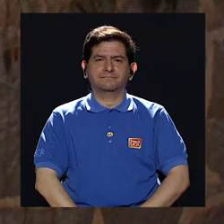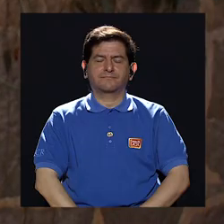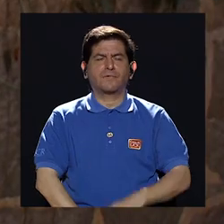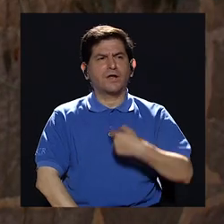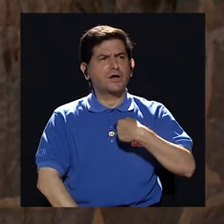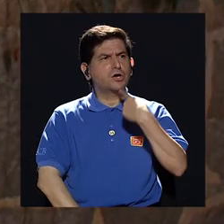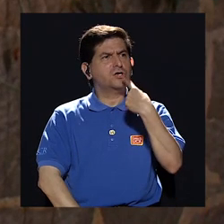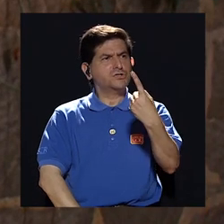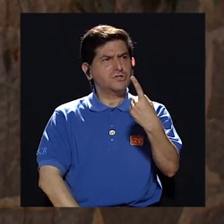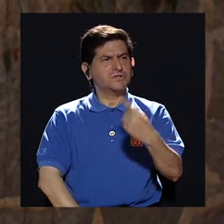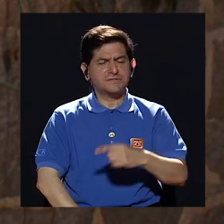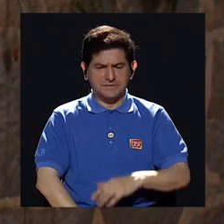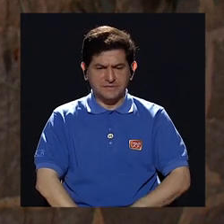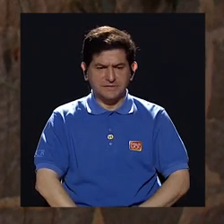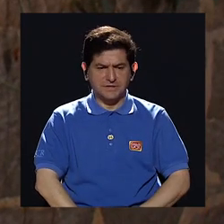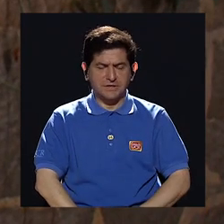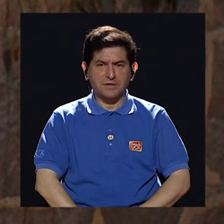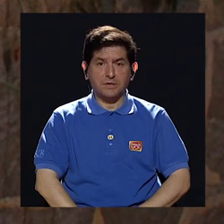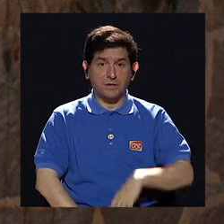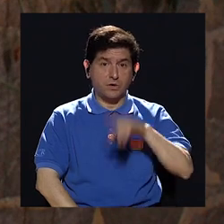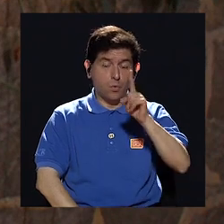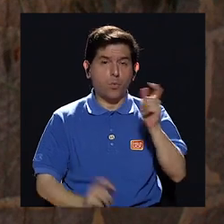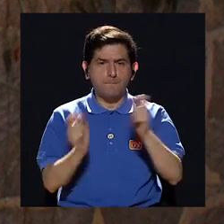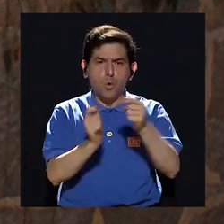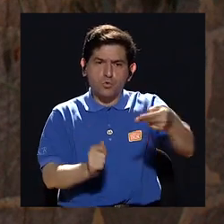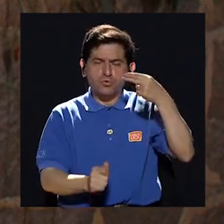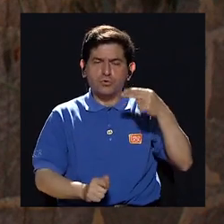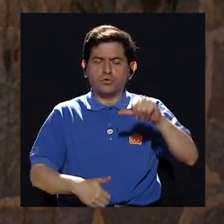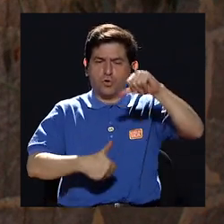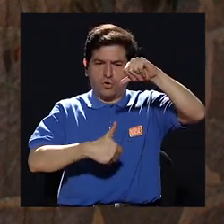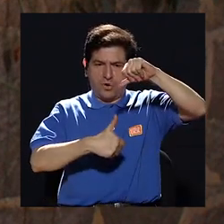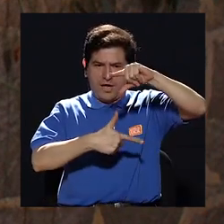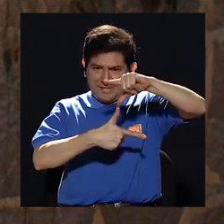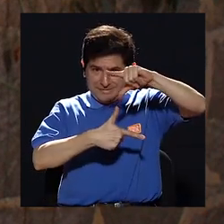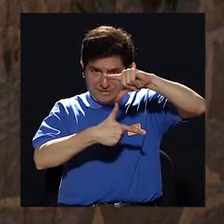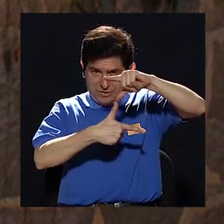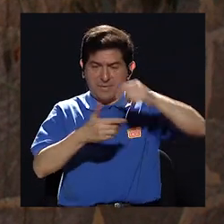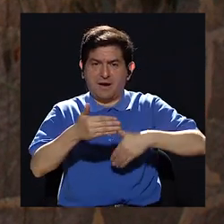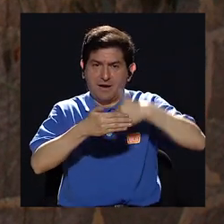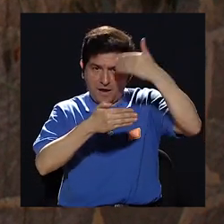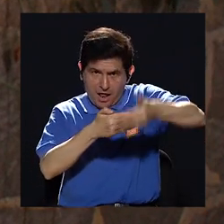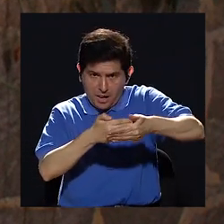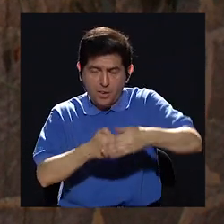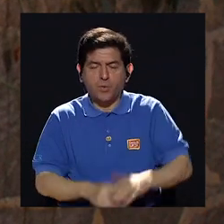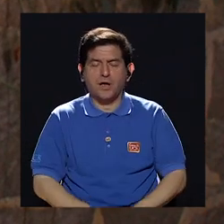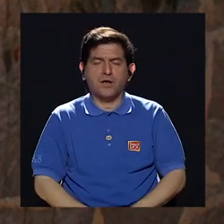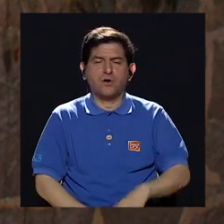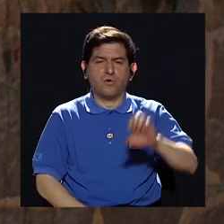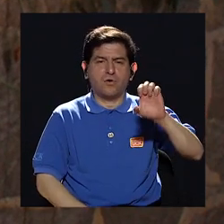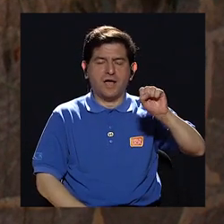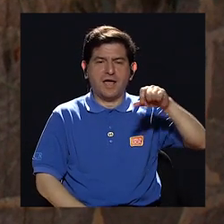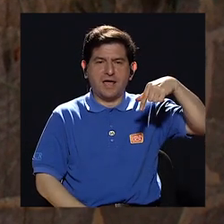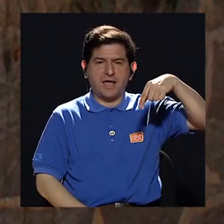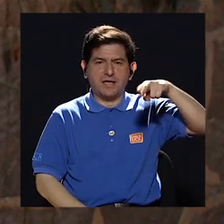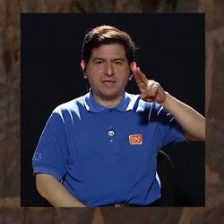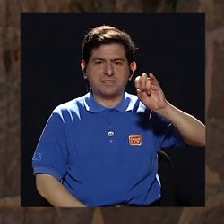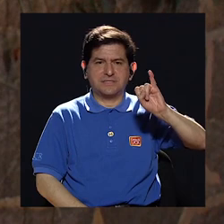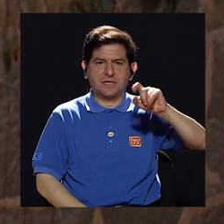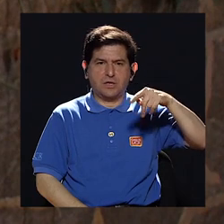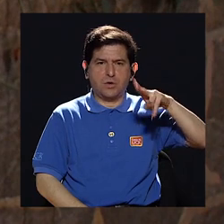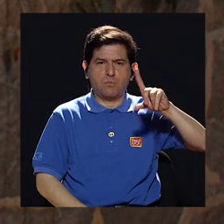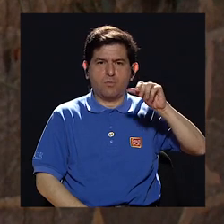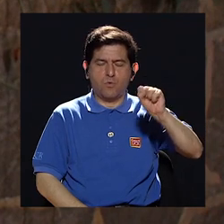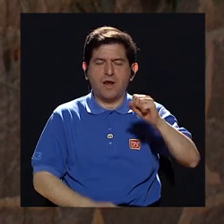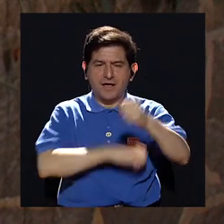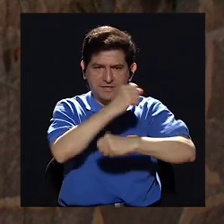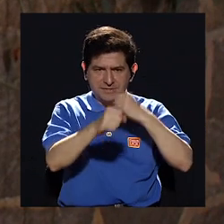yo diría que fue uno de los ha sido uno de los hitos en América Central después de Esquipula del año 86 87